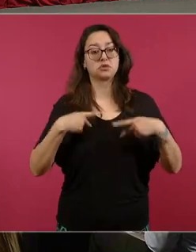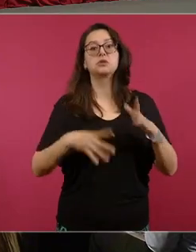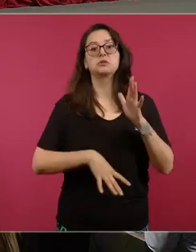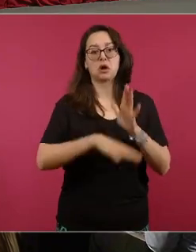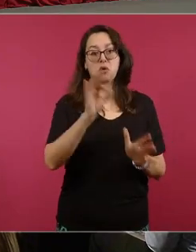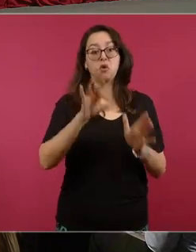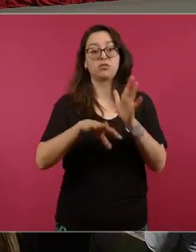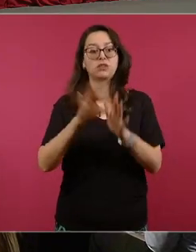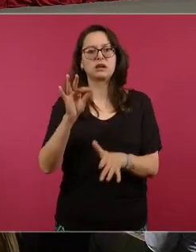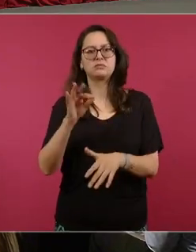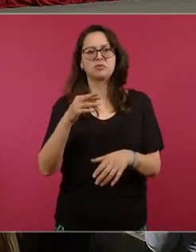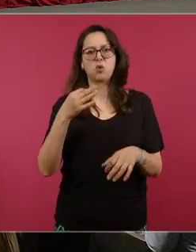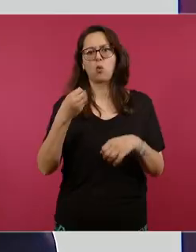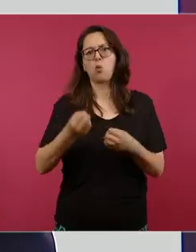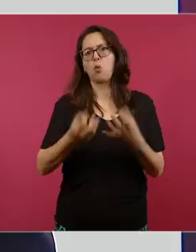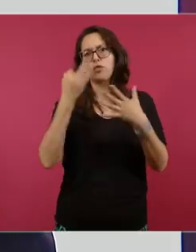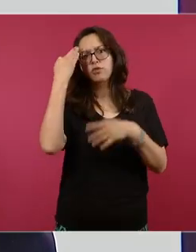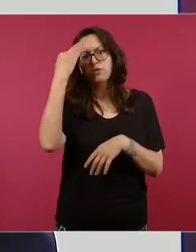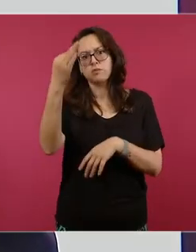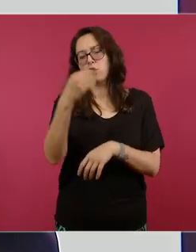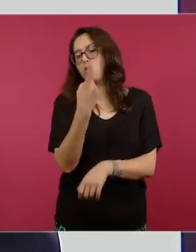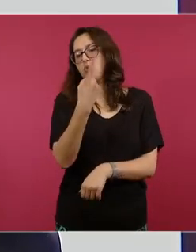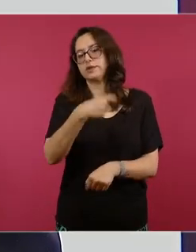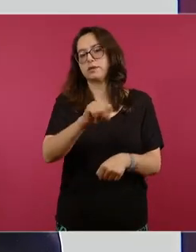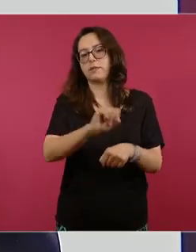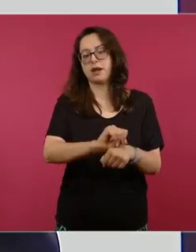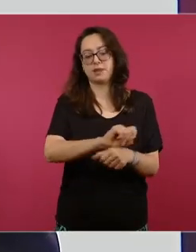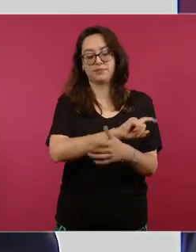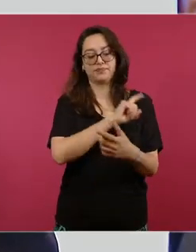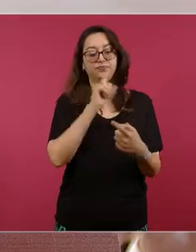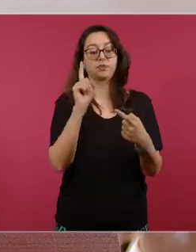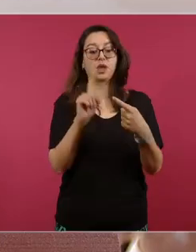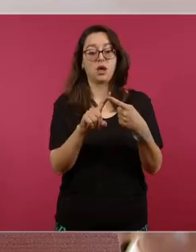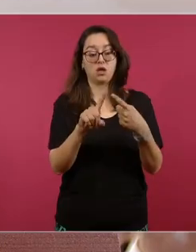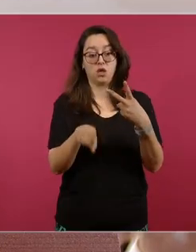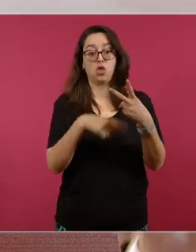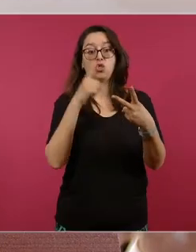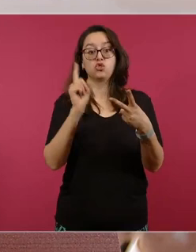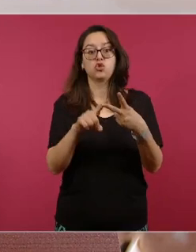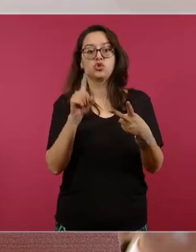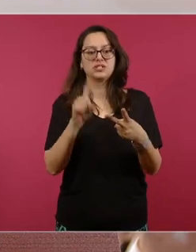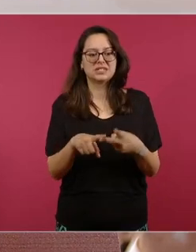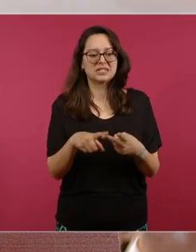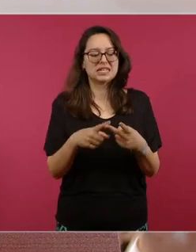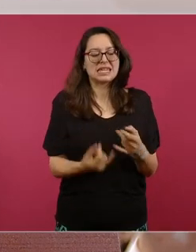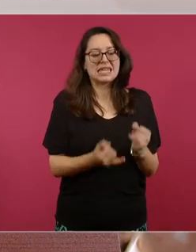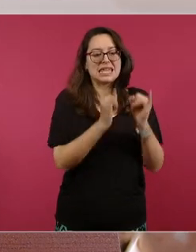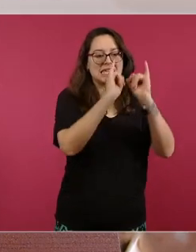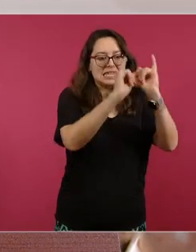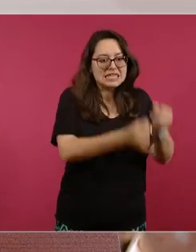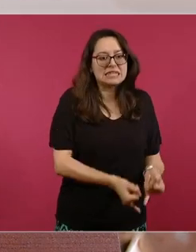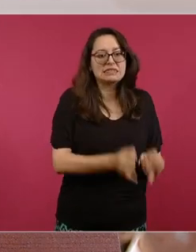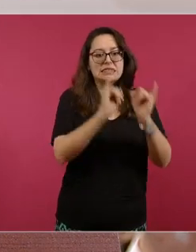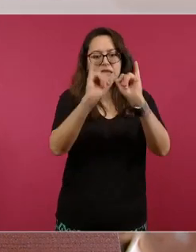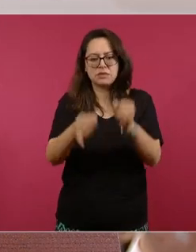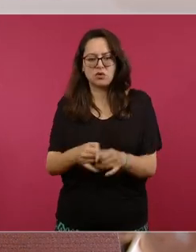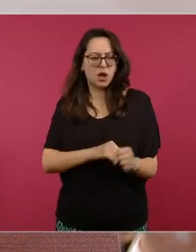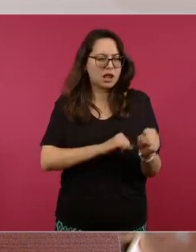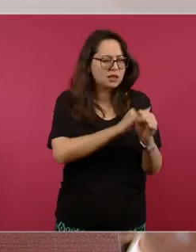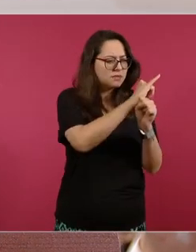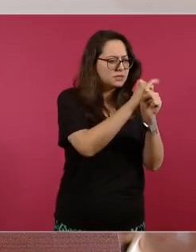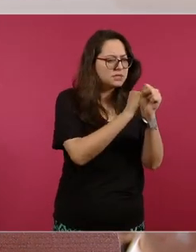segundo lugar está la búsqueda individualizada donde hay una investigación exhaustiva de carácter criminal de